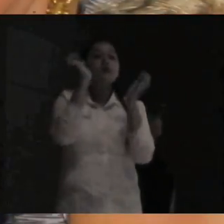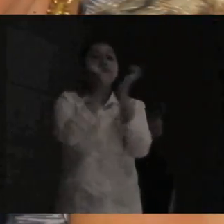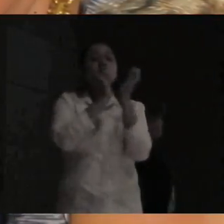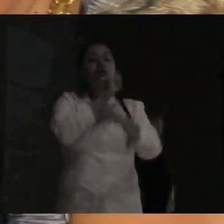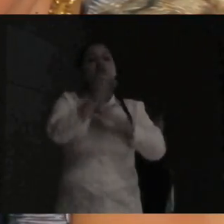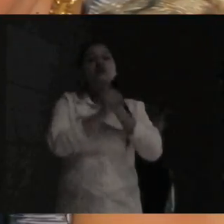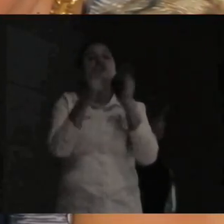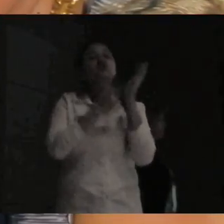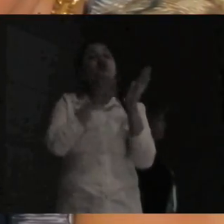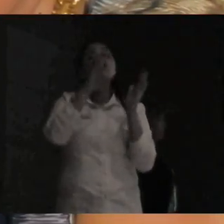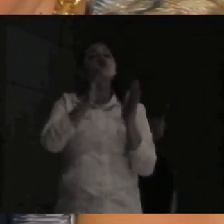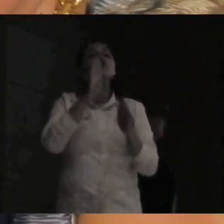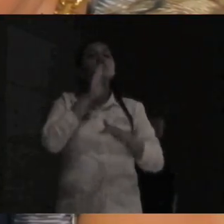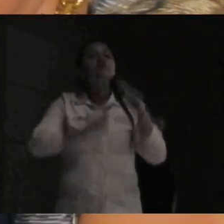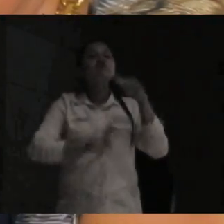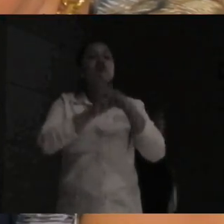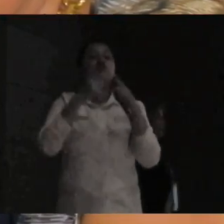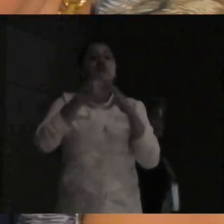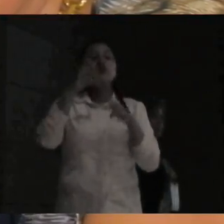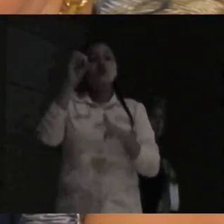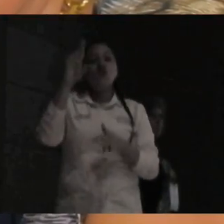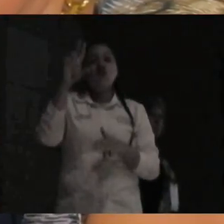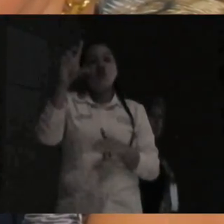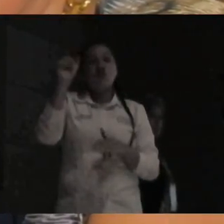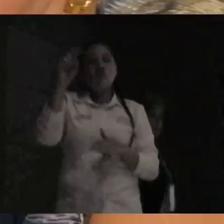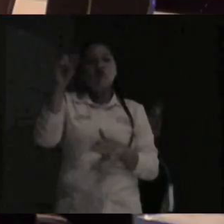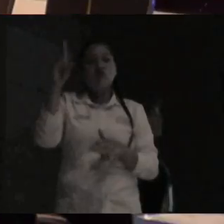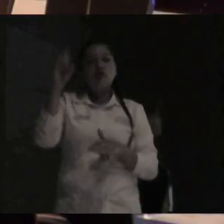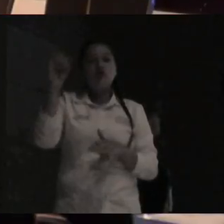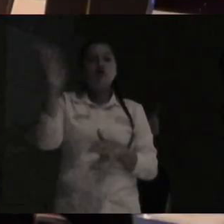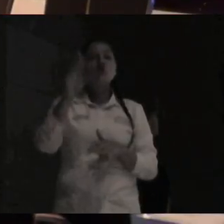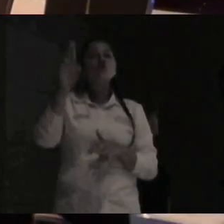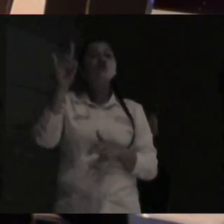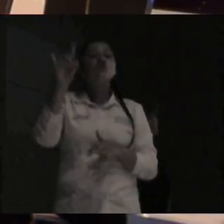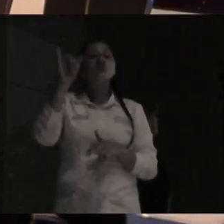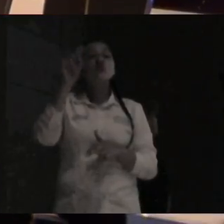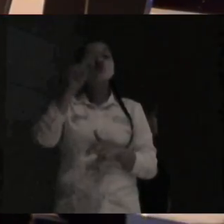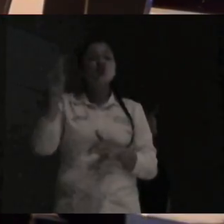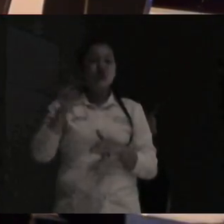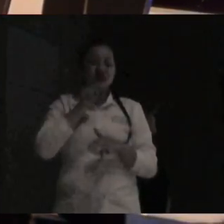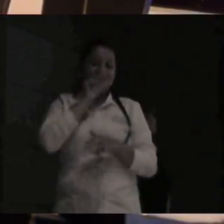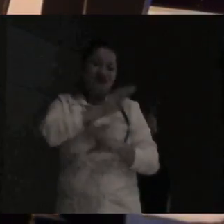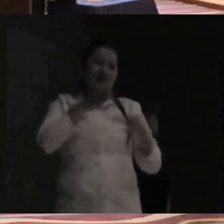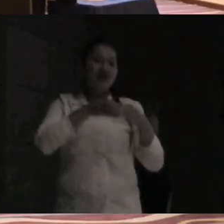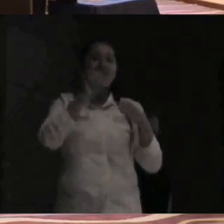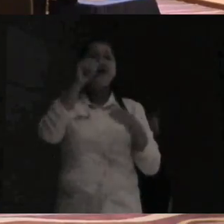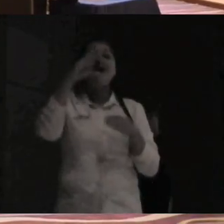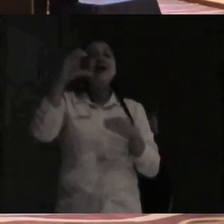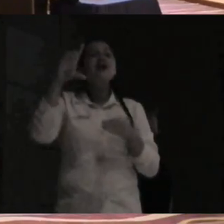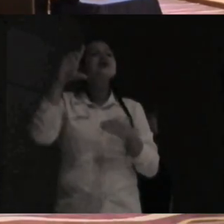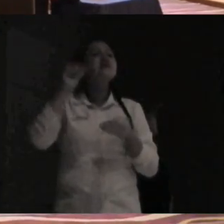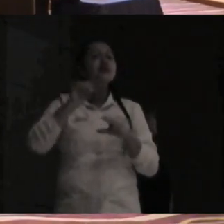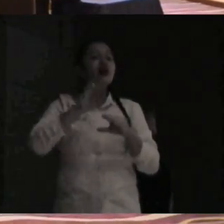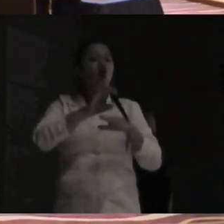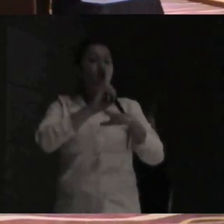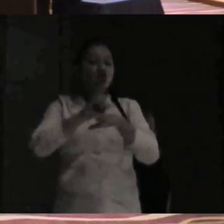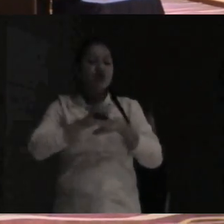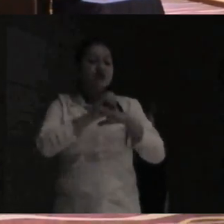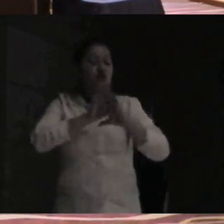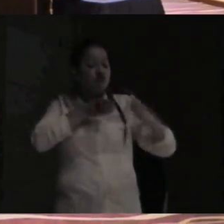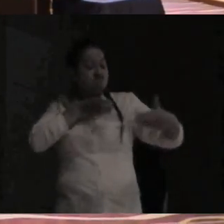y su fundador fue Orlando Ruiz. Asela es una organización sin ánimo de lucro